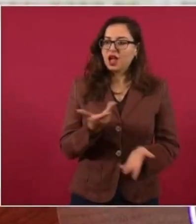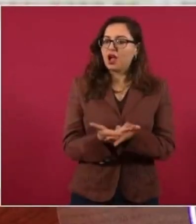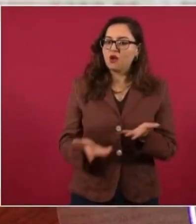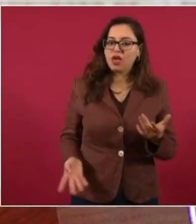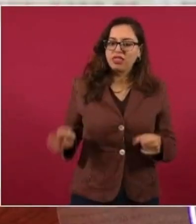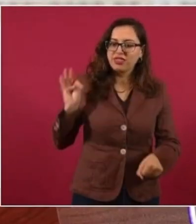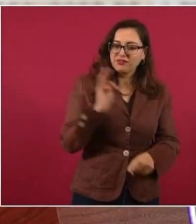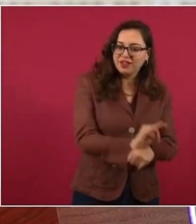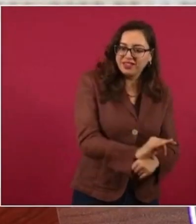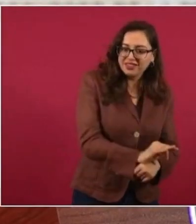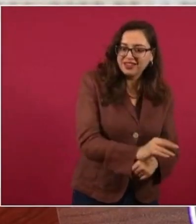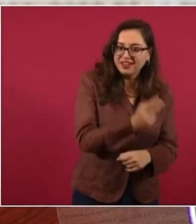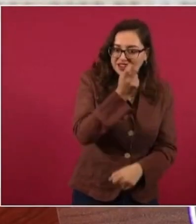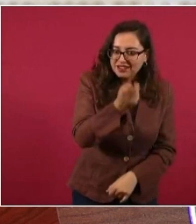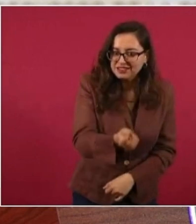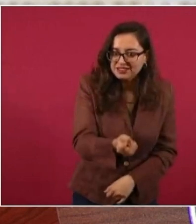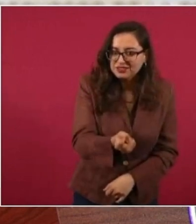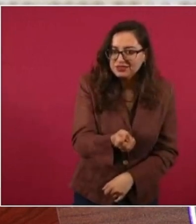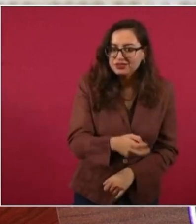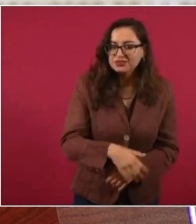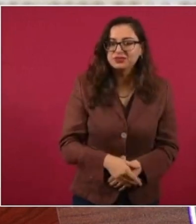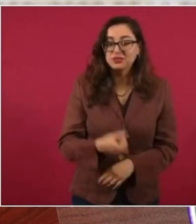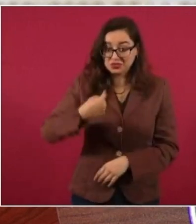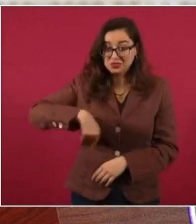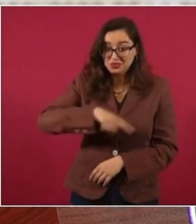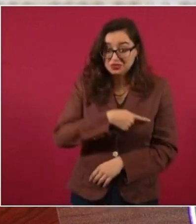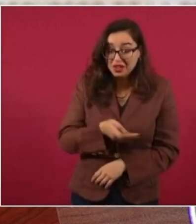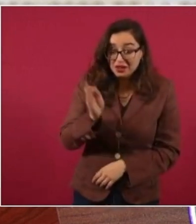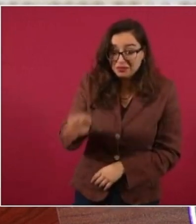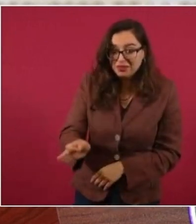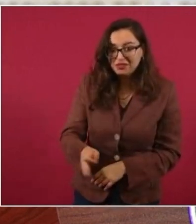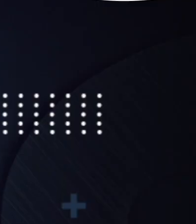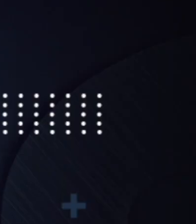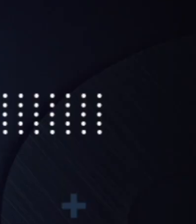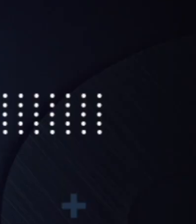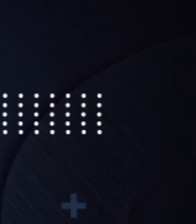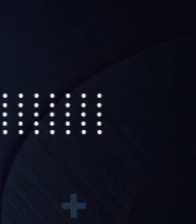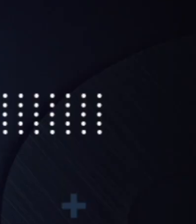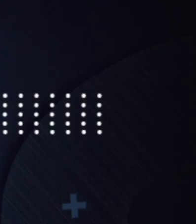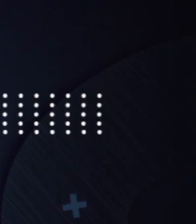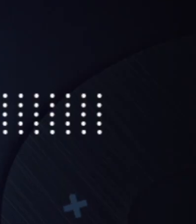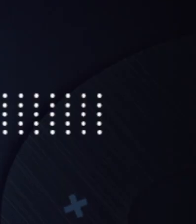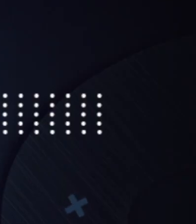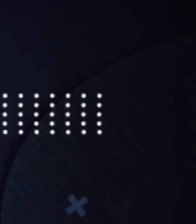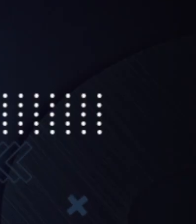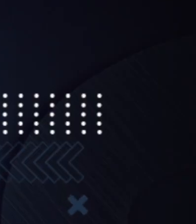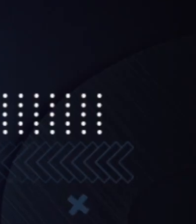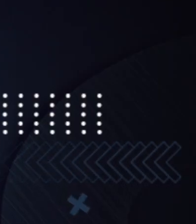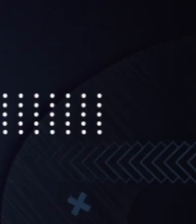quieren ahora, que aceptemos. ¡Gracias! ¡Gracias! …